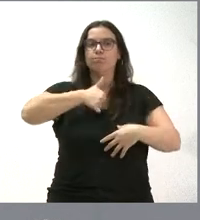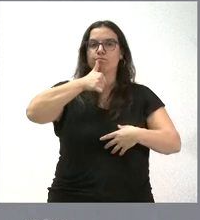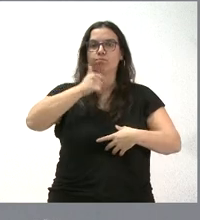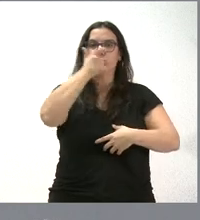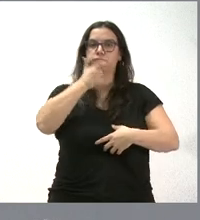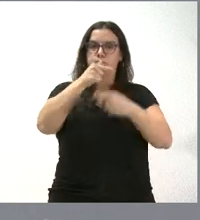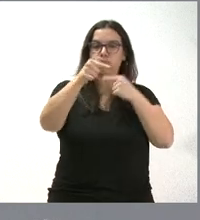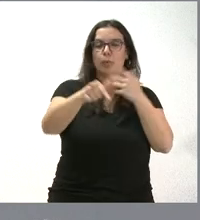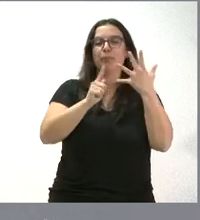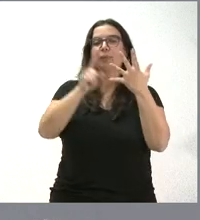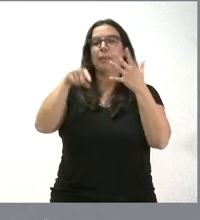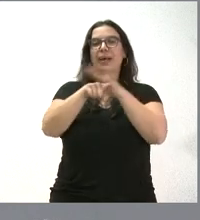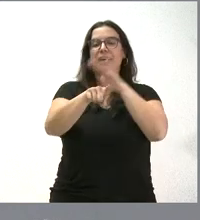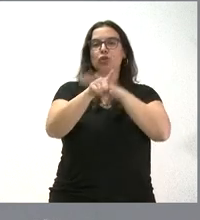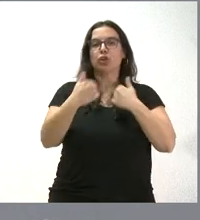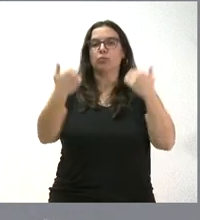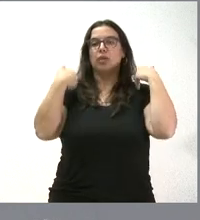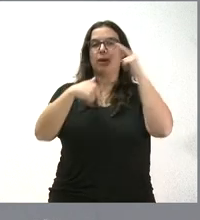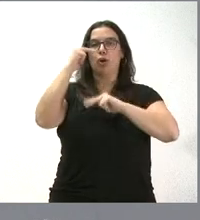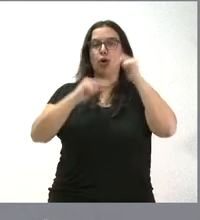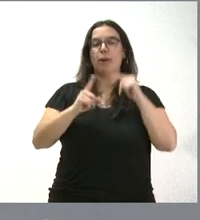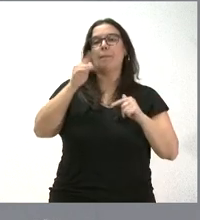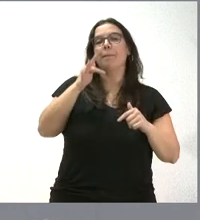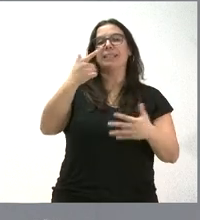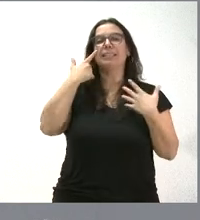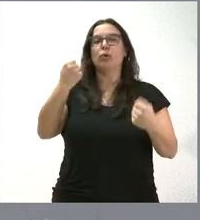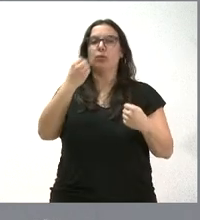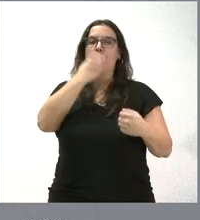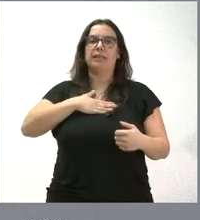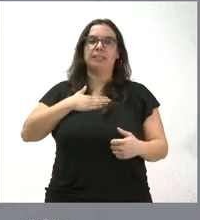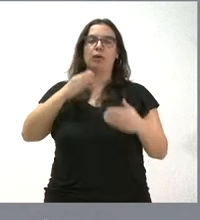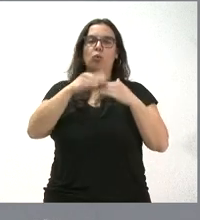durables, gestión responsable de la obra y salud y bienestar de los usuarios.